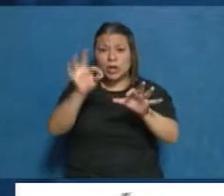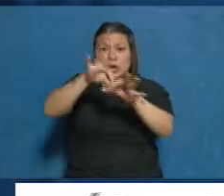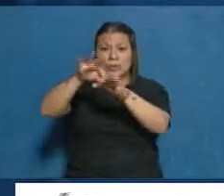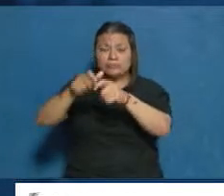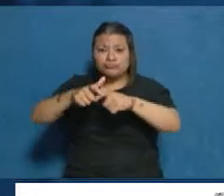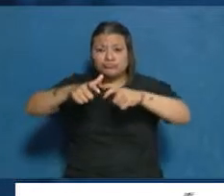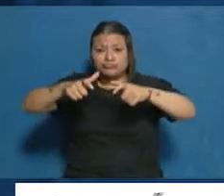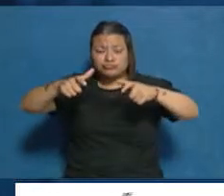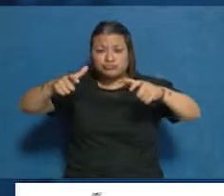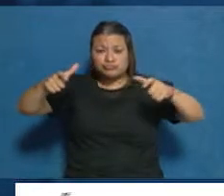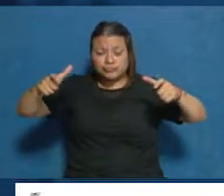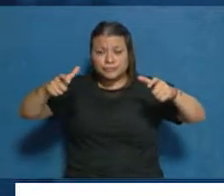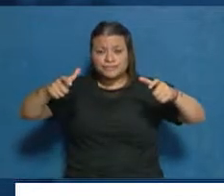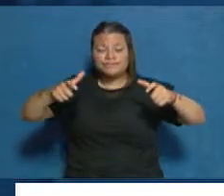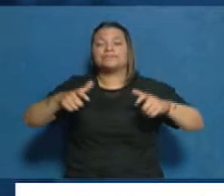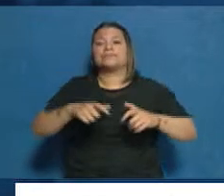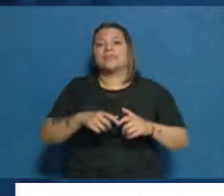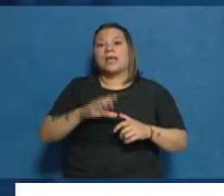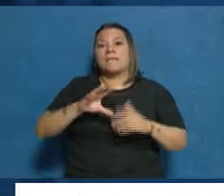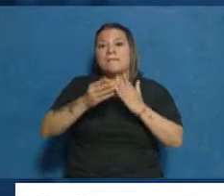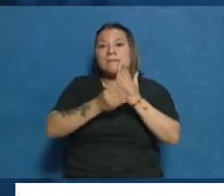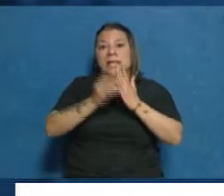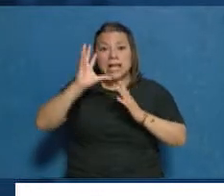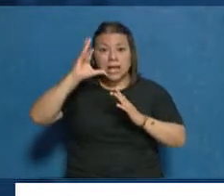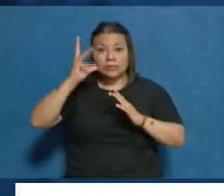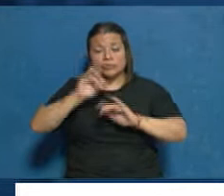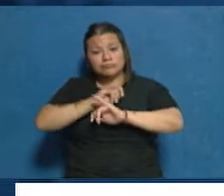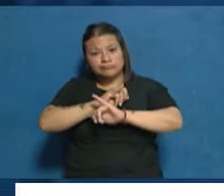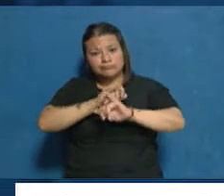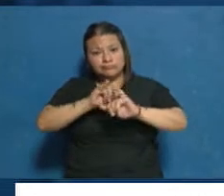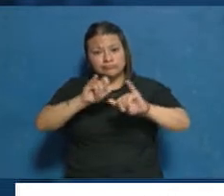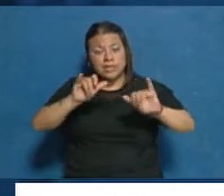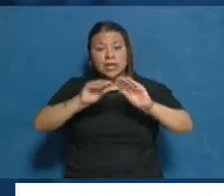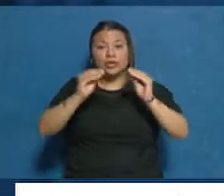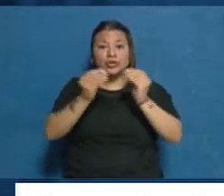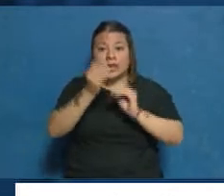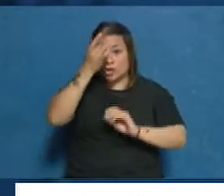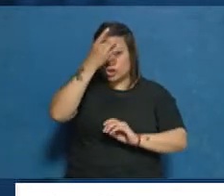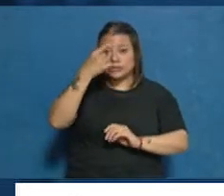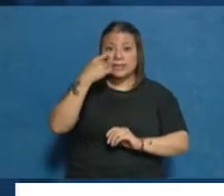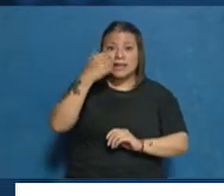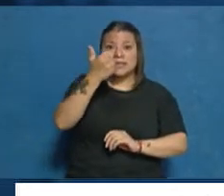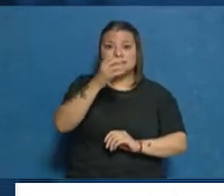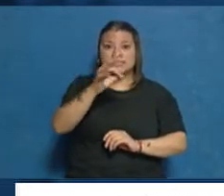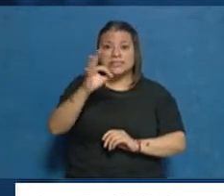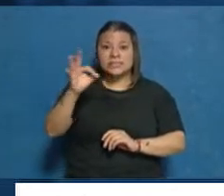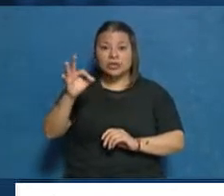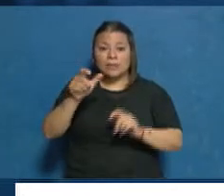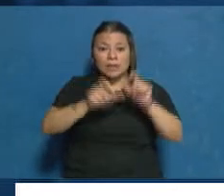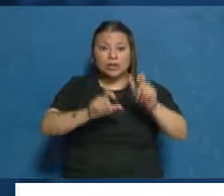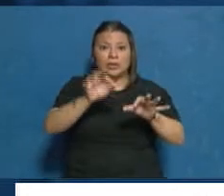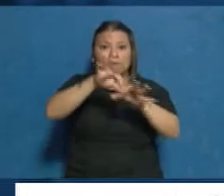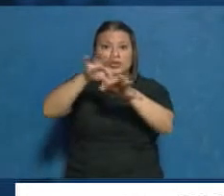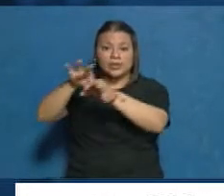el parte que difunde la cartera que lidera Carla Bisotti semanalmente, se reportaron 12.600 nuevos contagios y